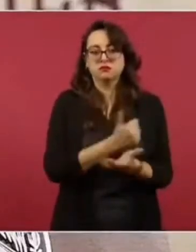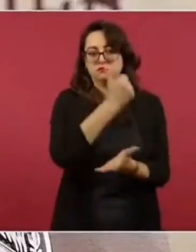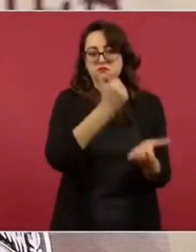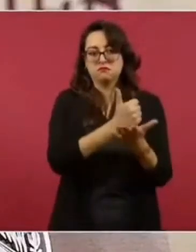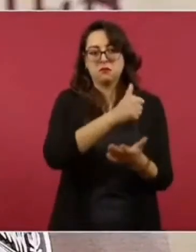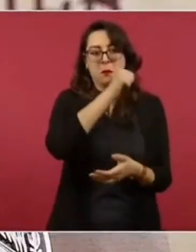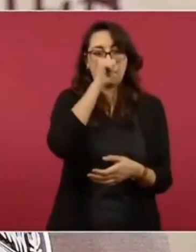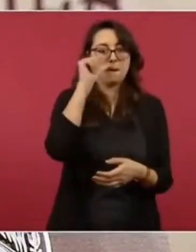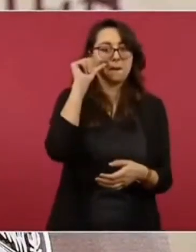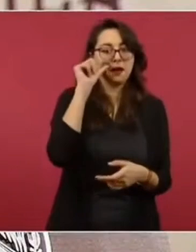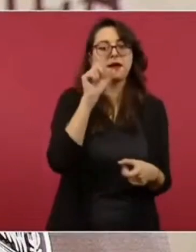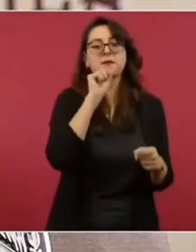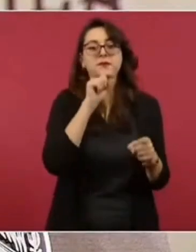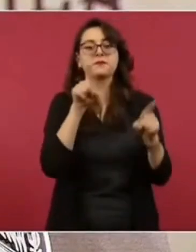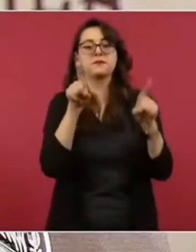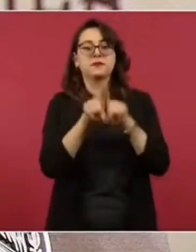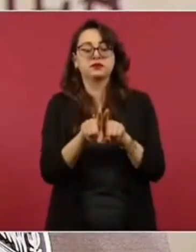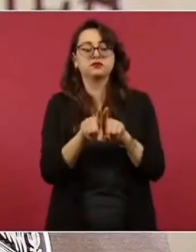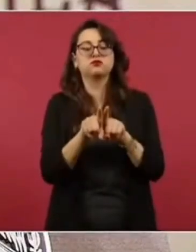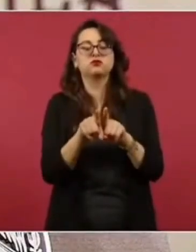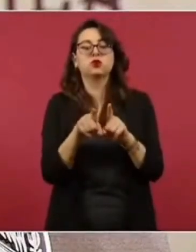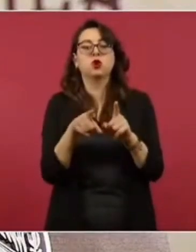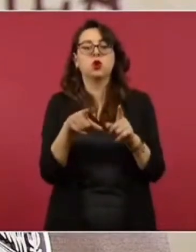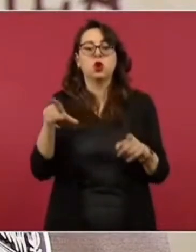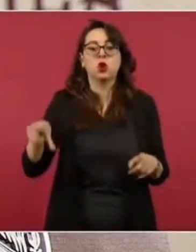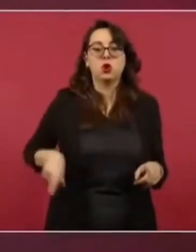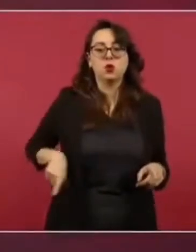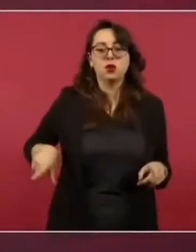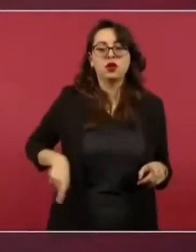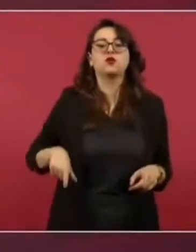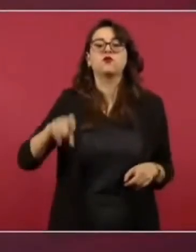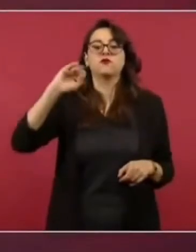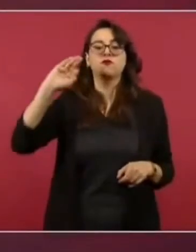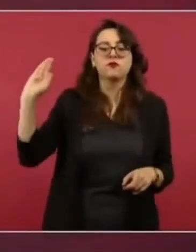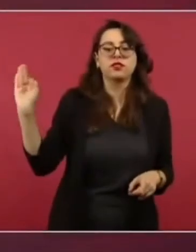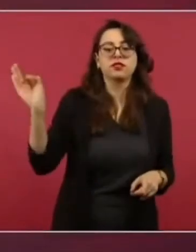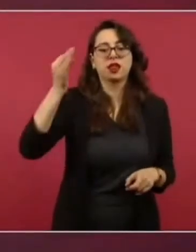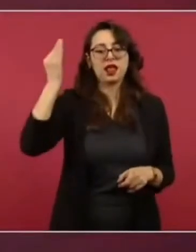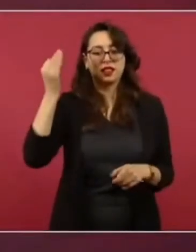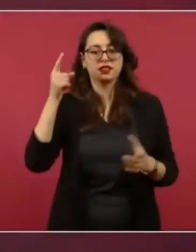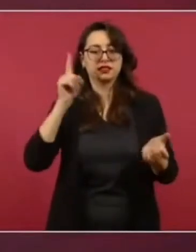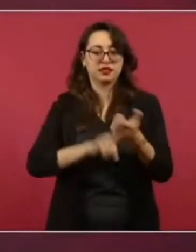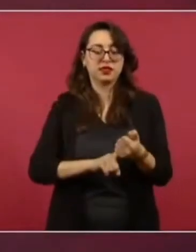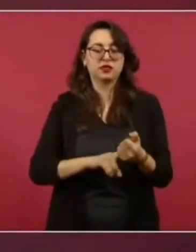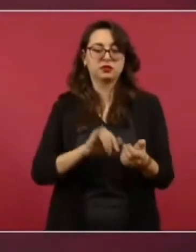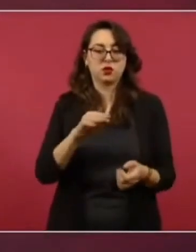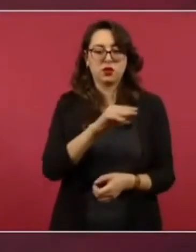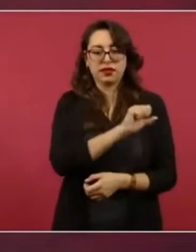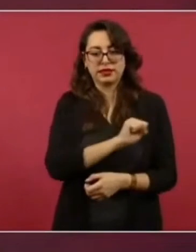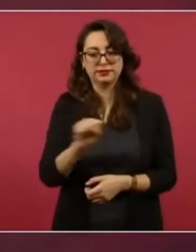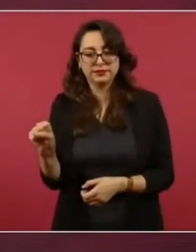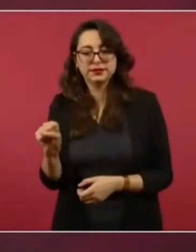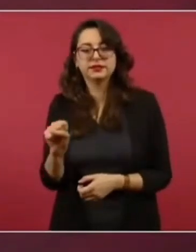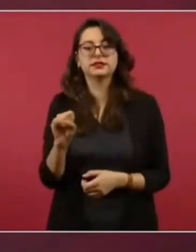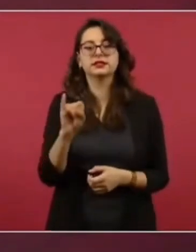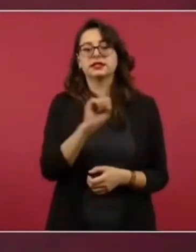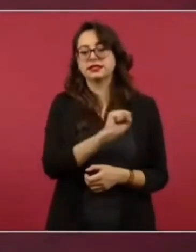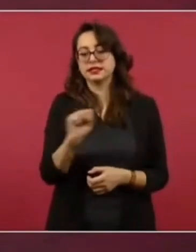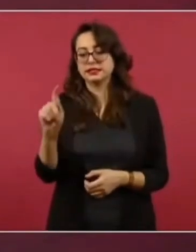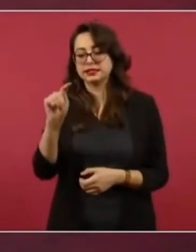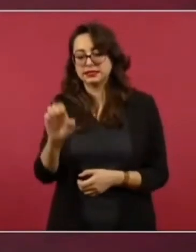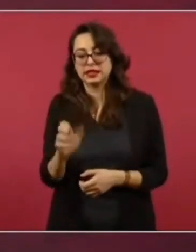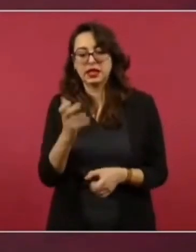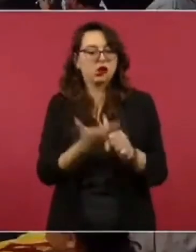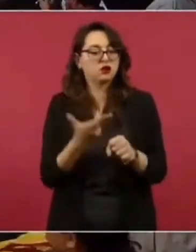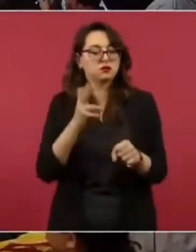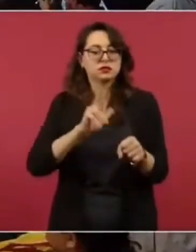y de la atención que se les proporciona por parte del gobierno federal en el Instituto Mexicano del Seguro Social, en el Issste, o